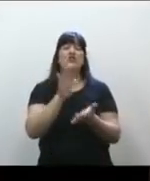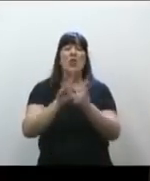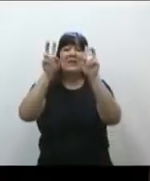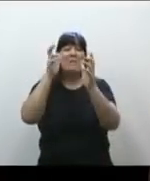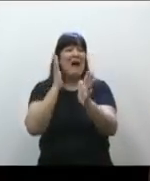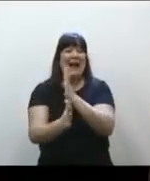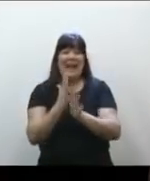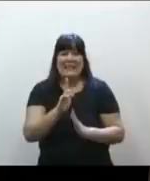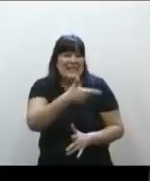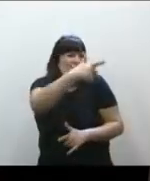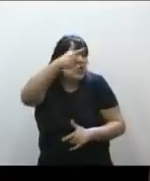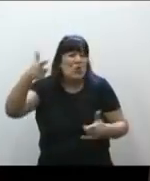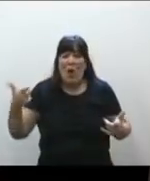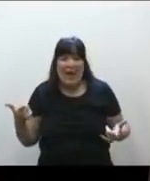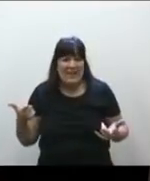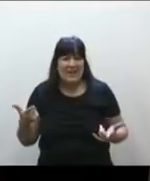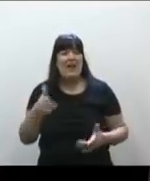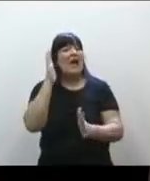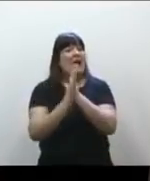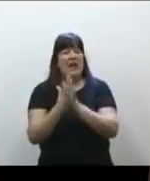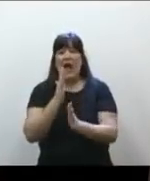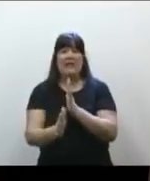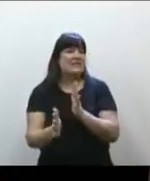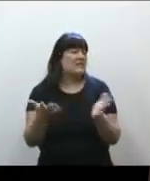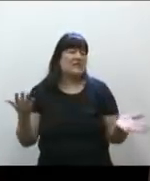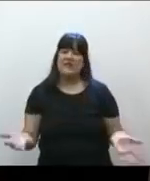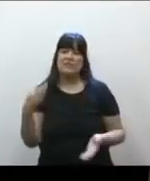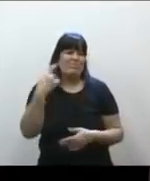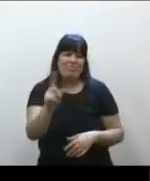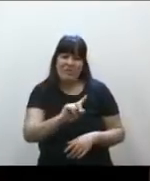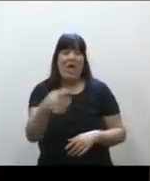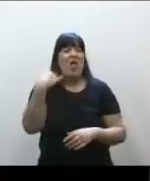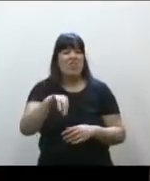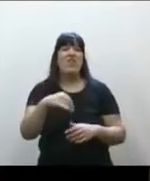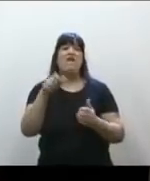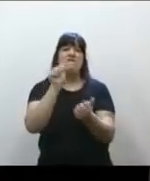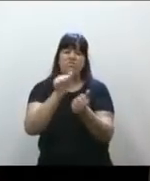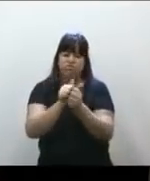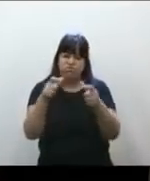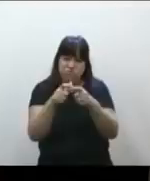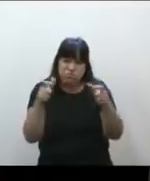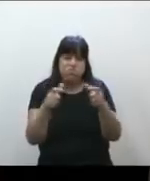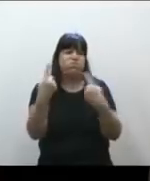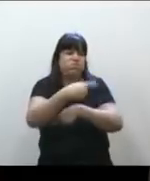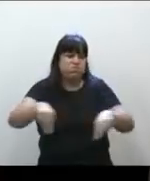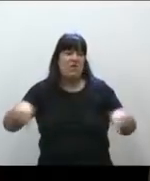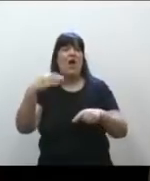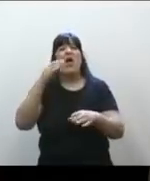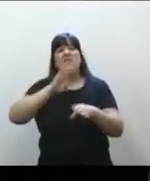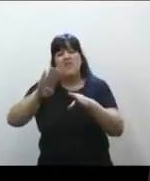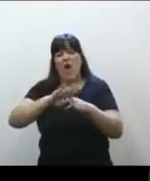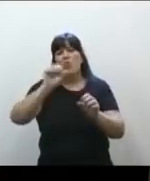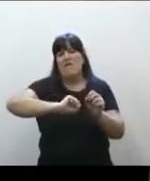no existen, las gratuidades se pagan con emisión monetaria, con inflación, con déficit fiscal, con deuda,